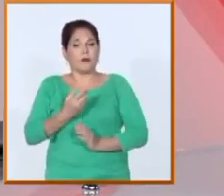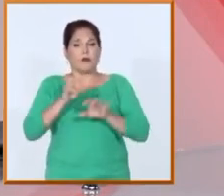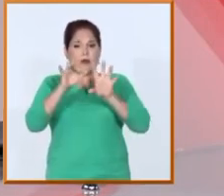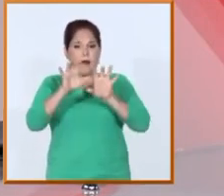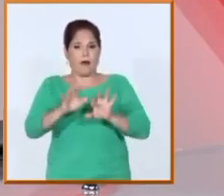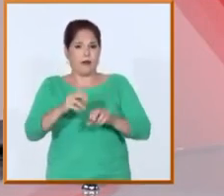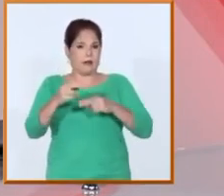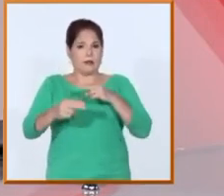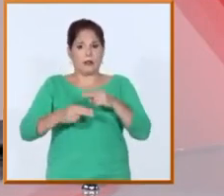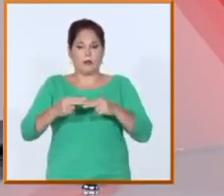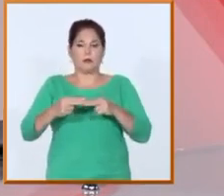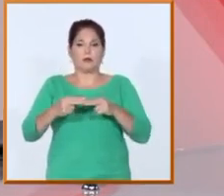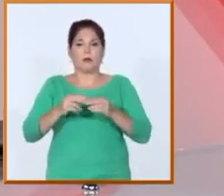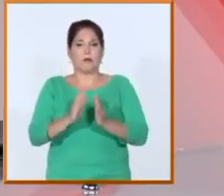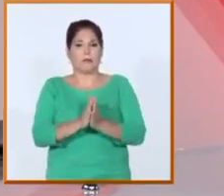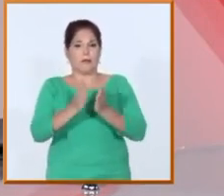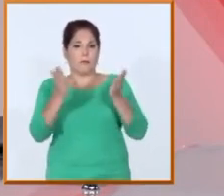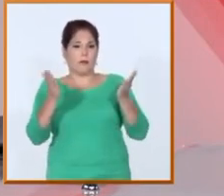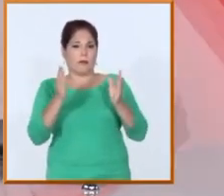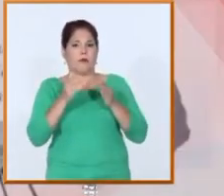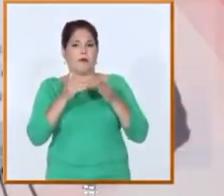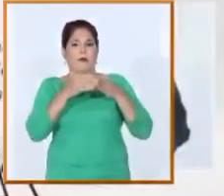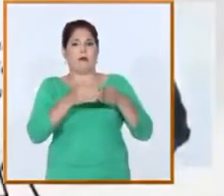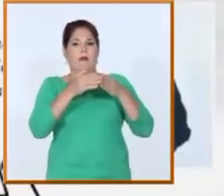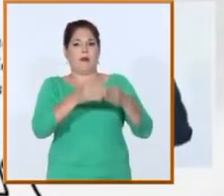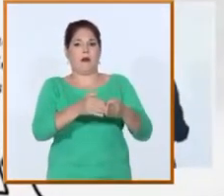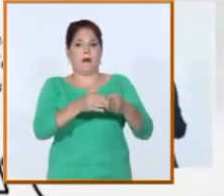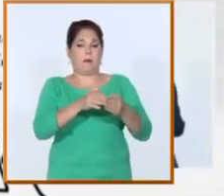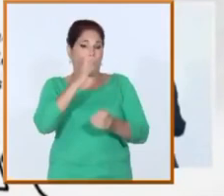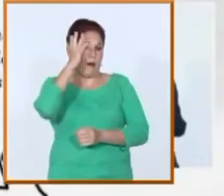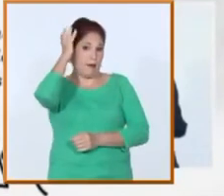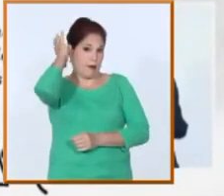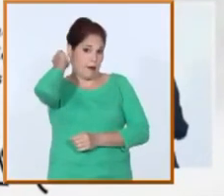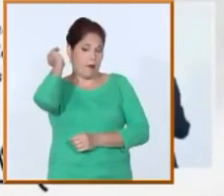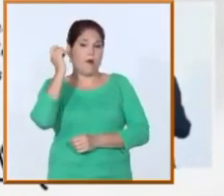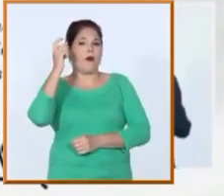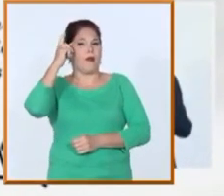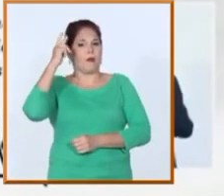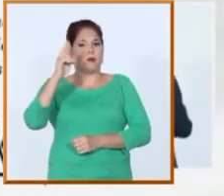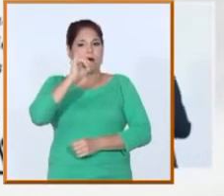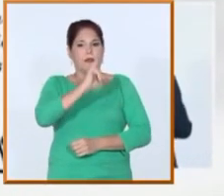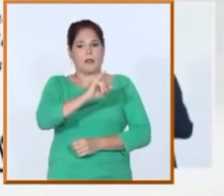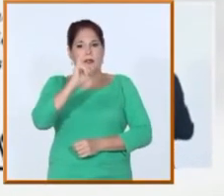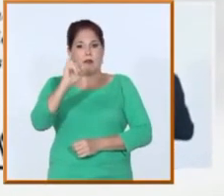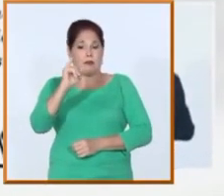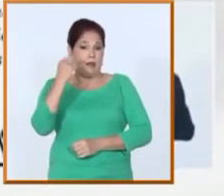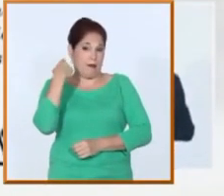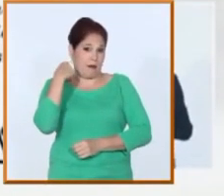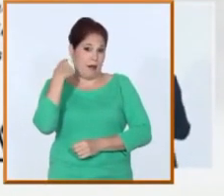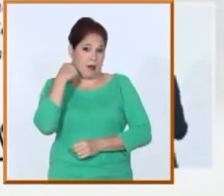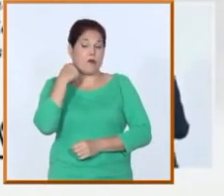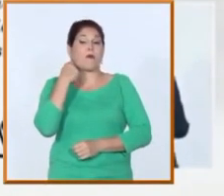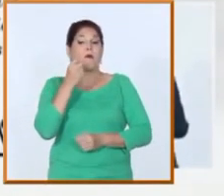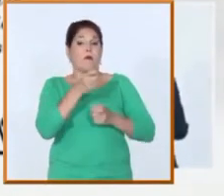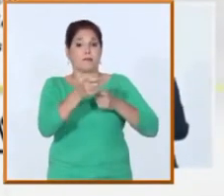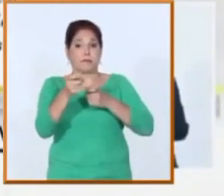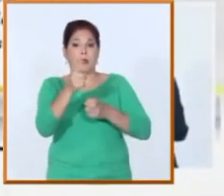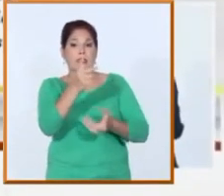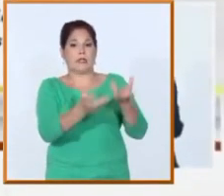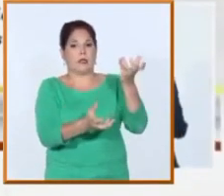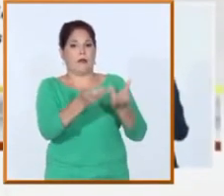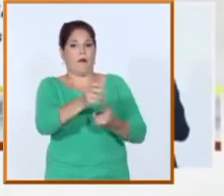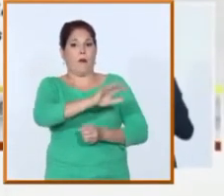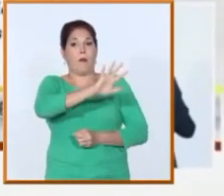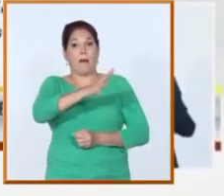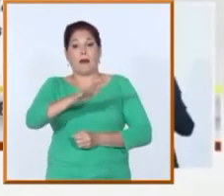publicada en el diario Gramma, el líder de la revolución recordó los 66 años del levantamiento en Cienfuegos cuando los marinos y el pueblo